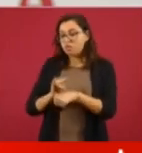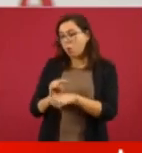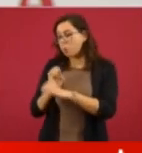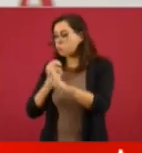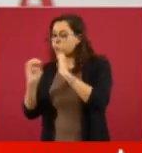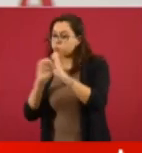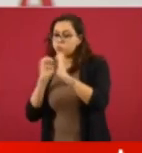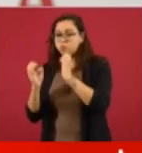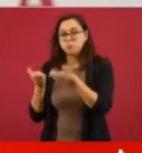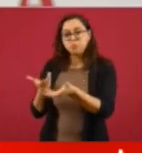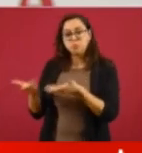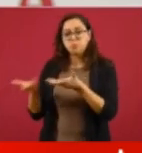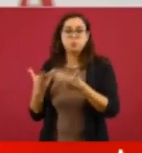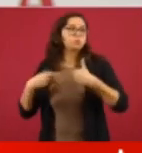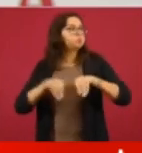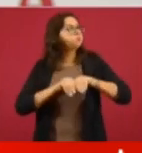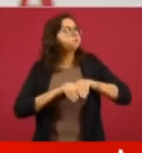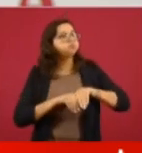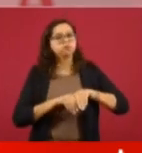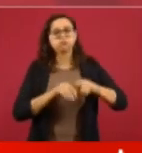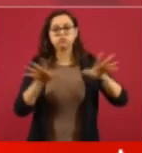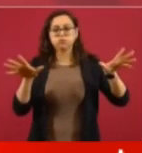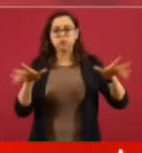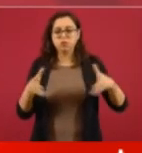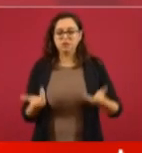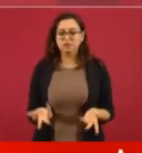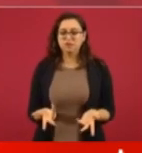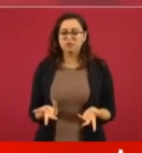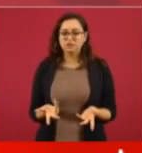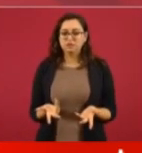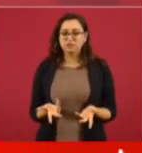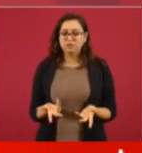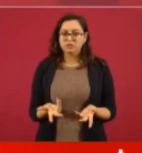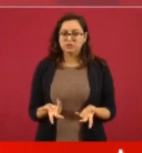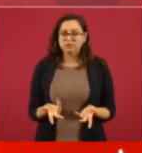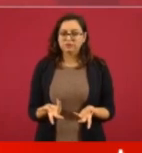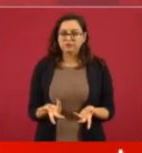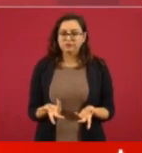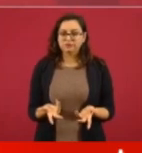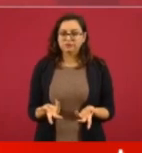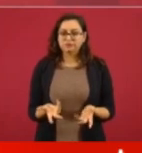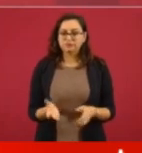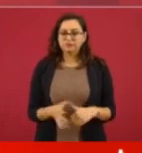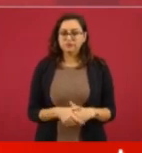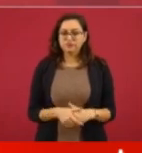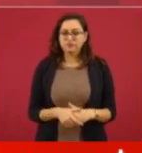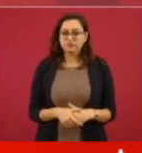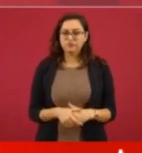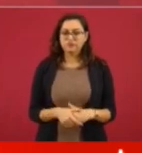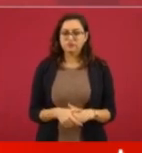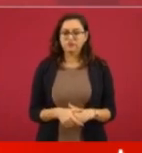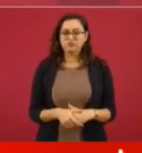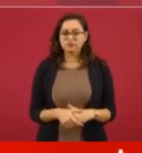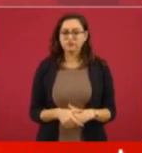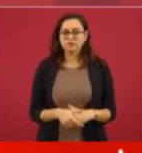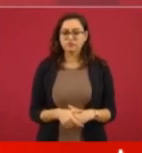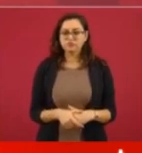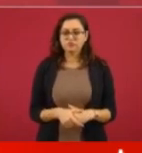acciones